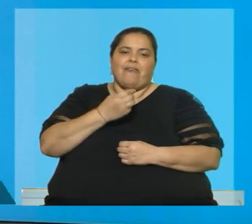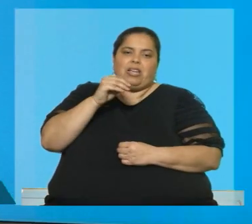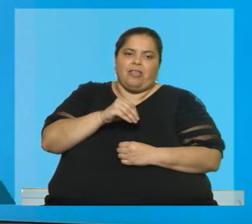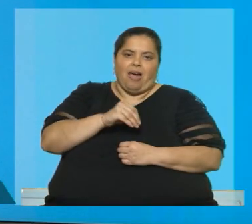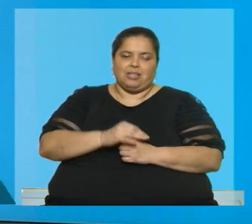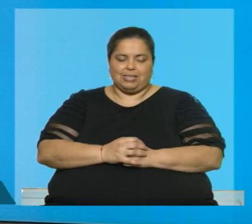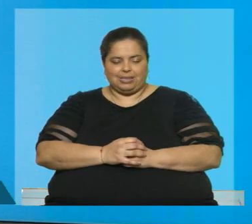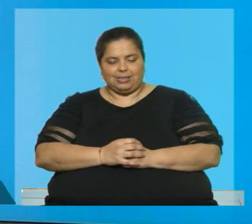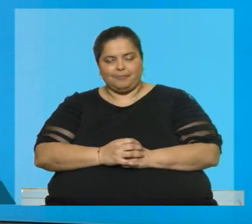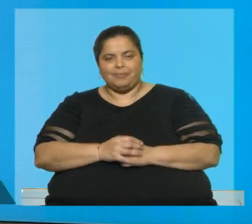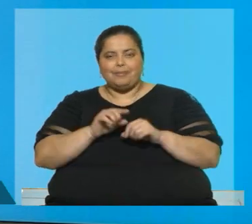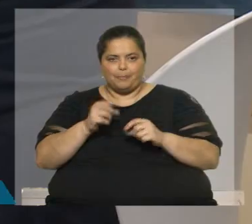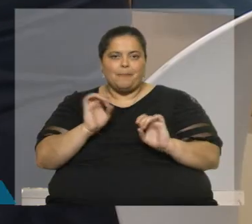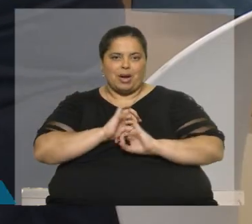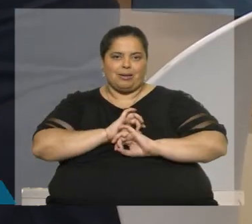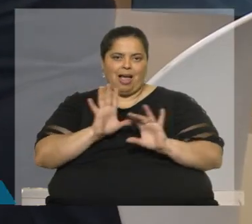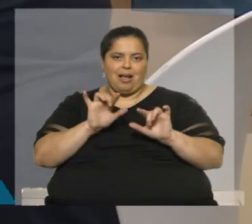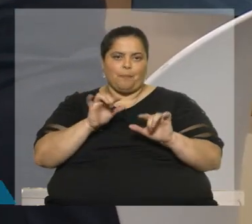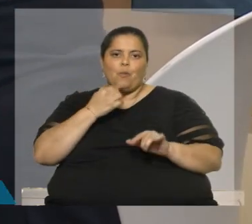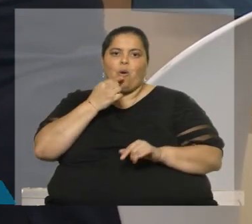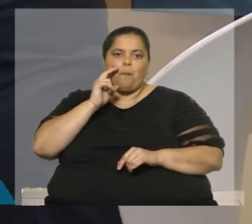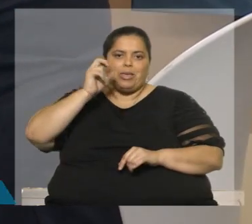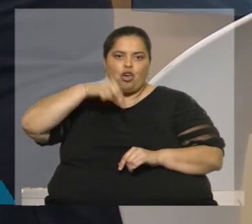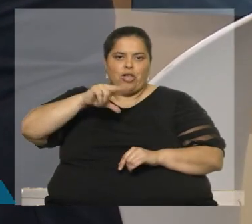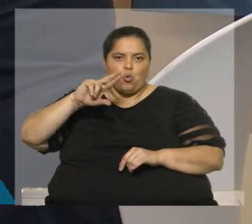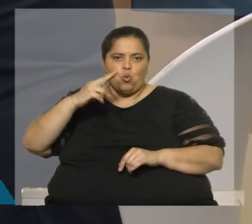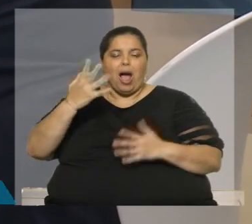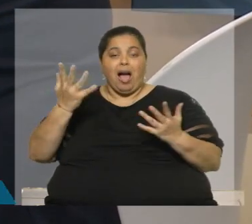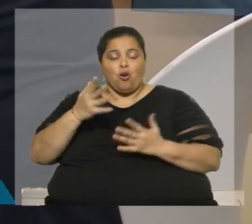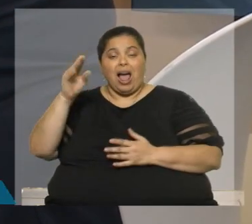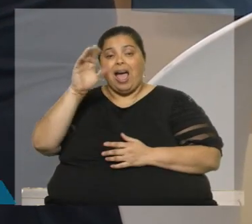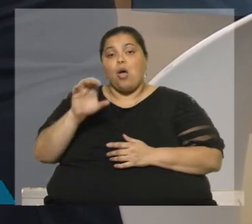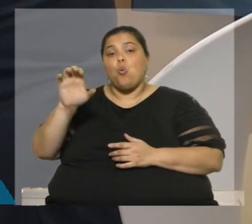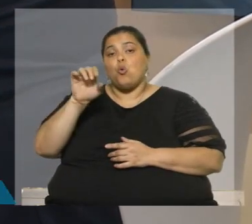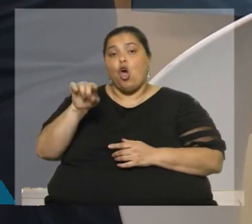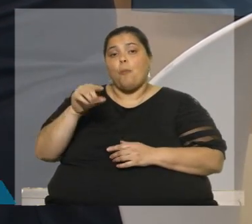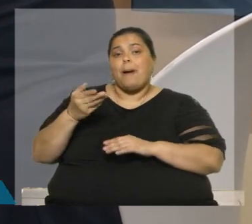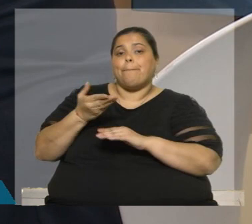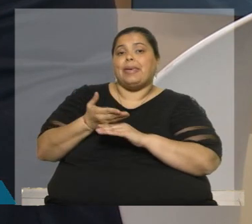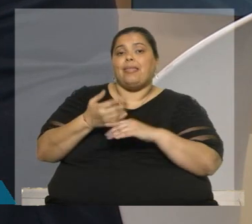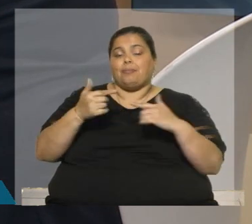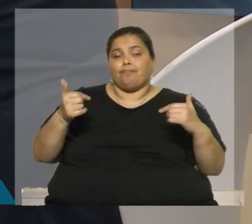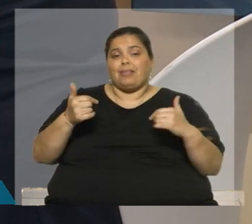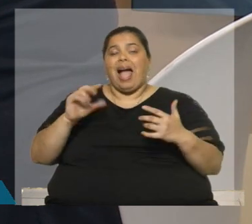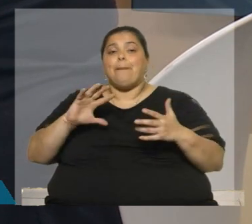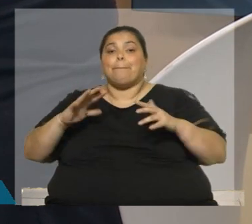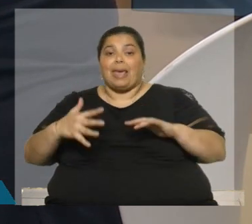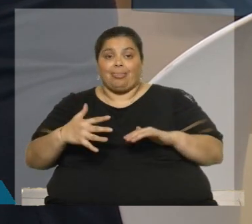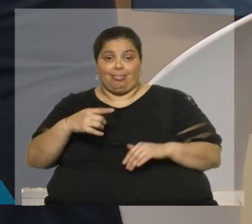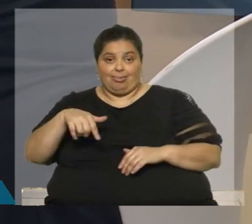Ahí estaba clara la posición de Uruguay. Ahora Europa está exigiendo algunas cuestiones ambientales y por ahí vienen las trabas, digamos.